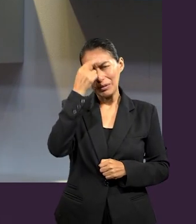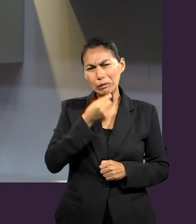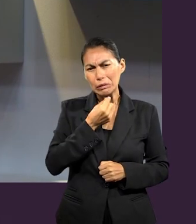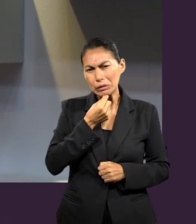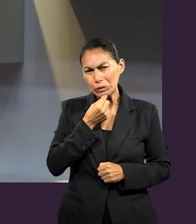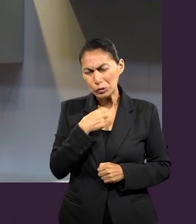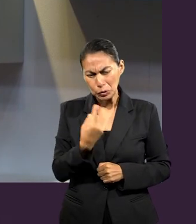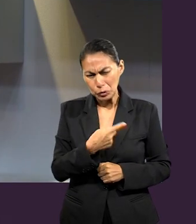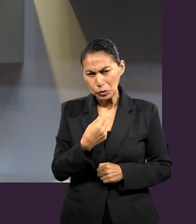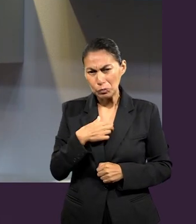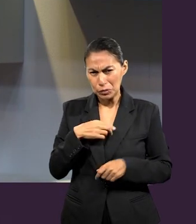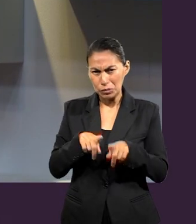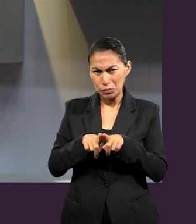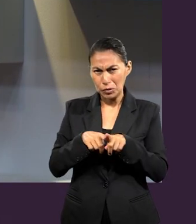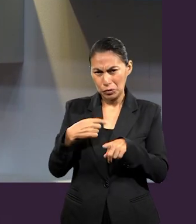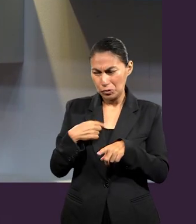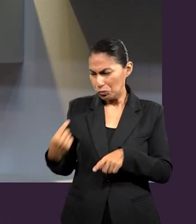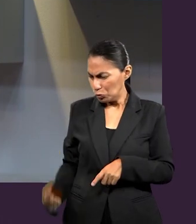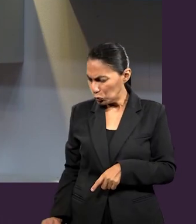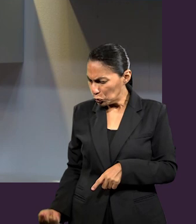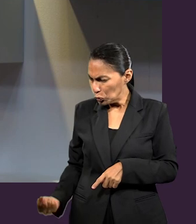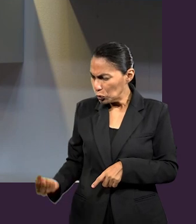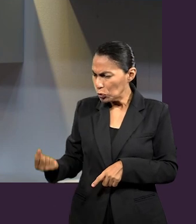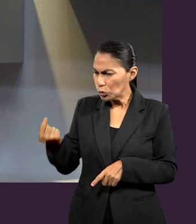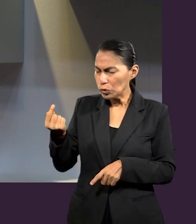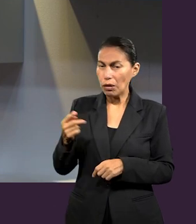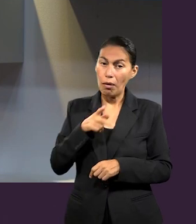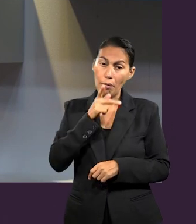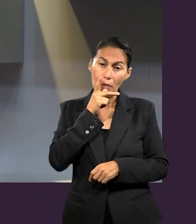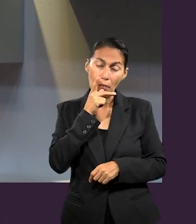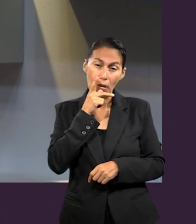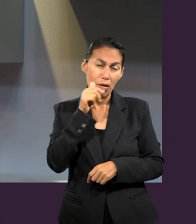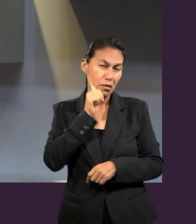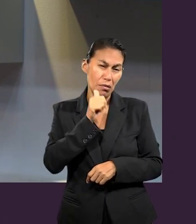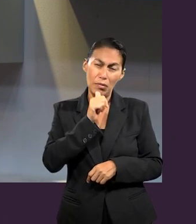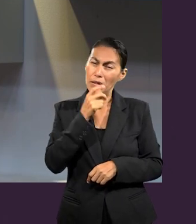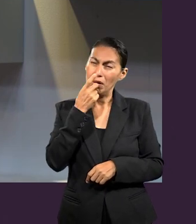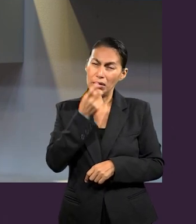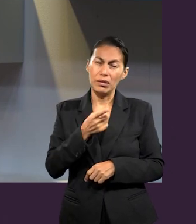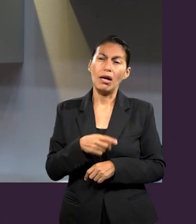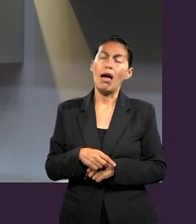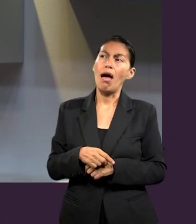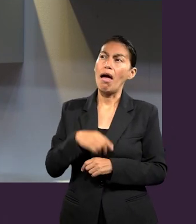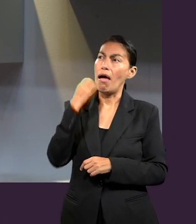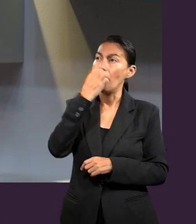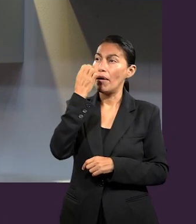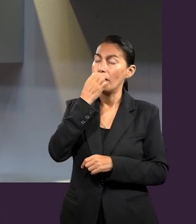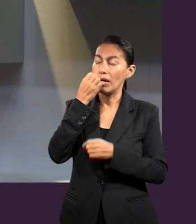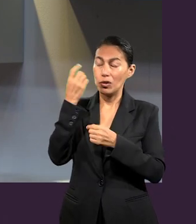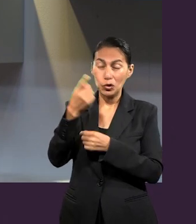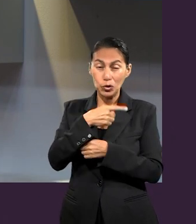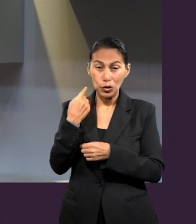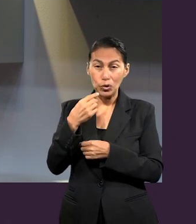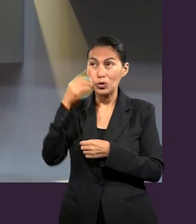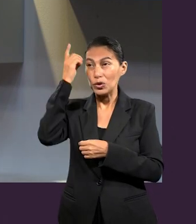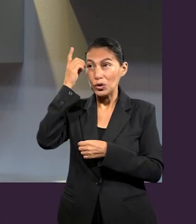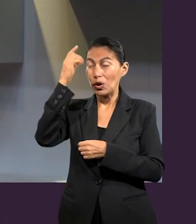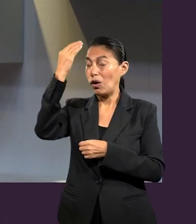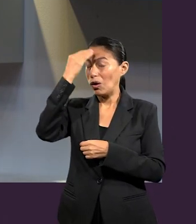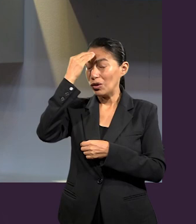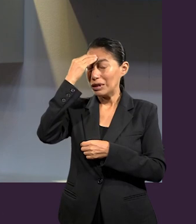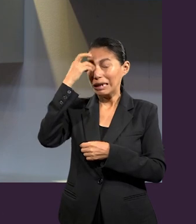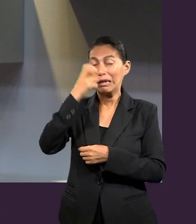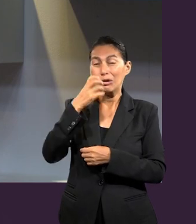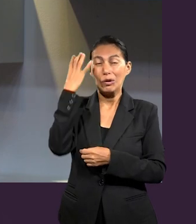siempre nos dijo que qué bueno que el Evangelio había llegado a nuestra casa porque ustedes si pueden